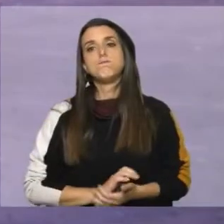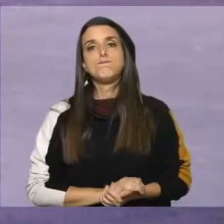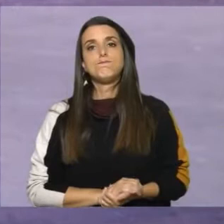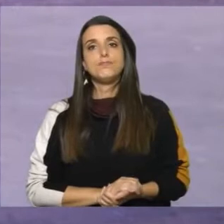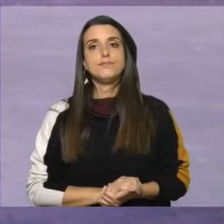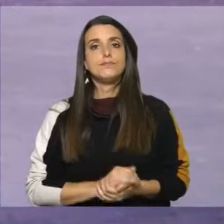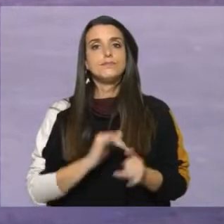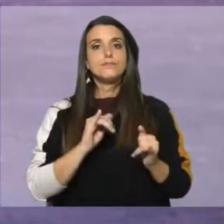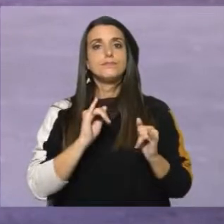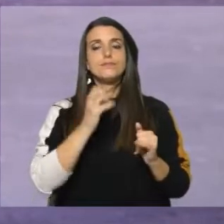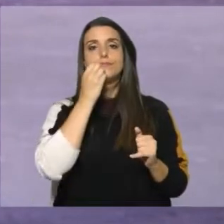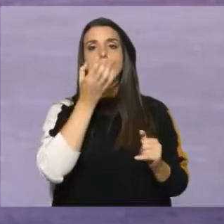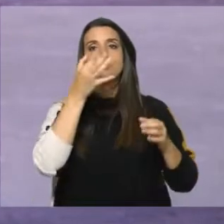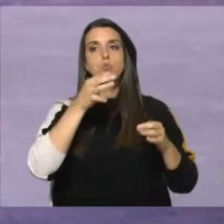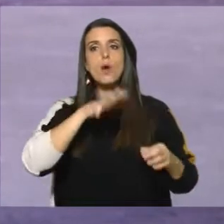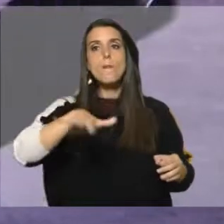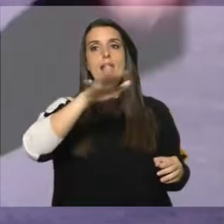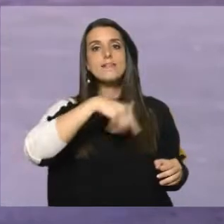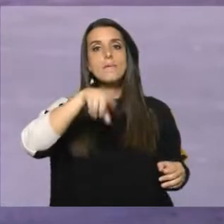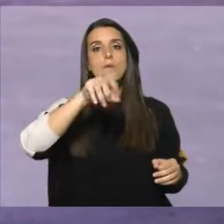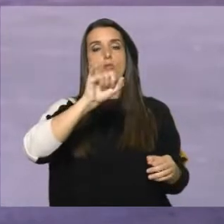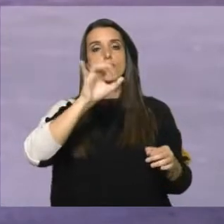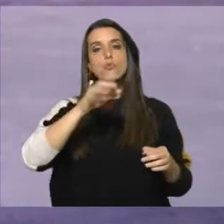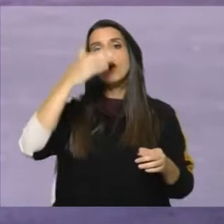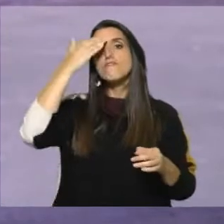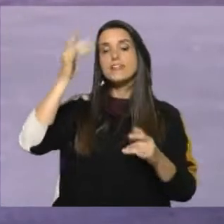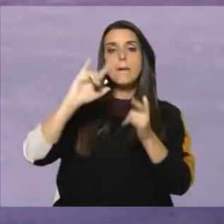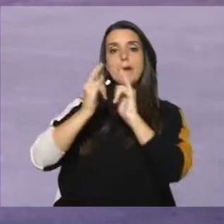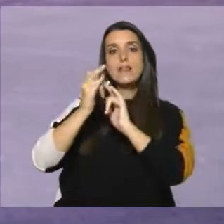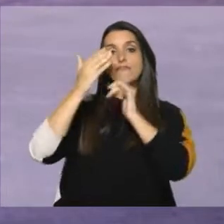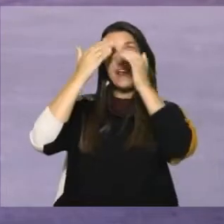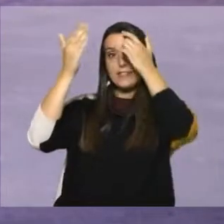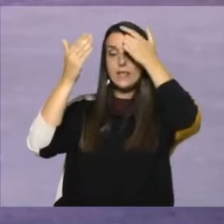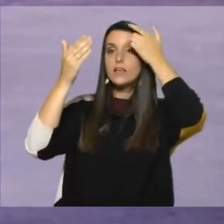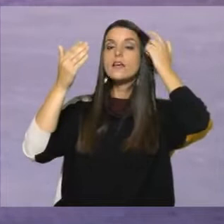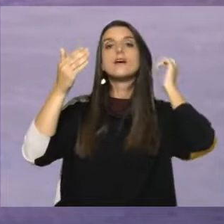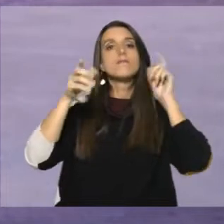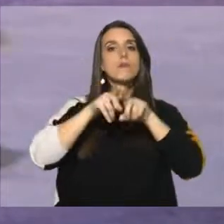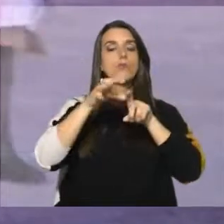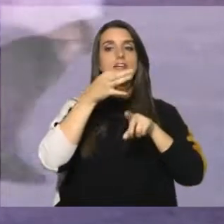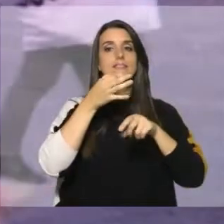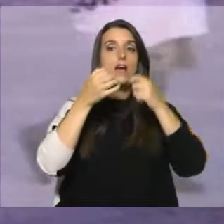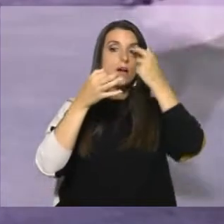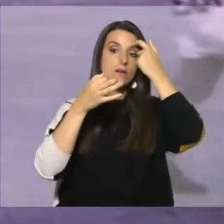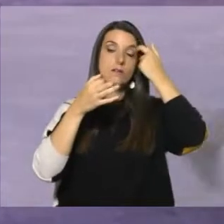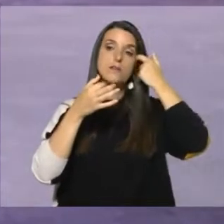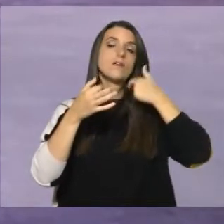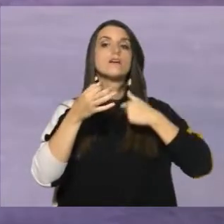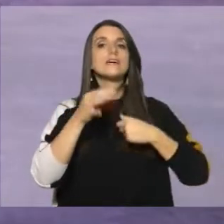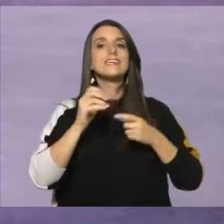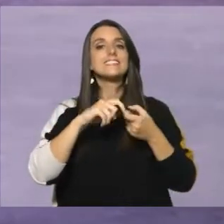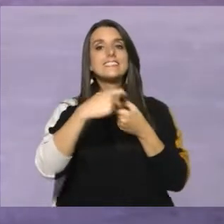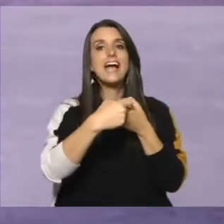Sí, ¿qué tal compañeros? Estamos en la Plaza Primero de Mayo, justo enfrente del Palacio Legislativo. Como bien decían ustedes, la Intersocial, conformada por